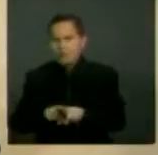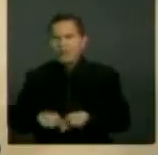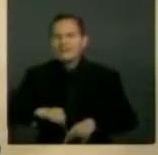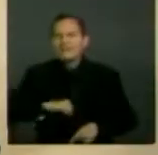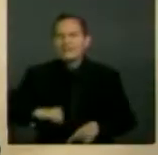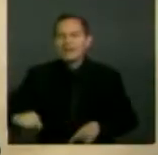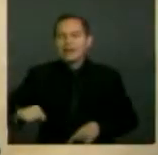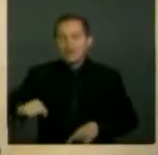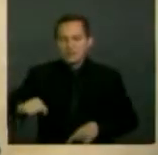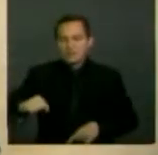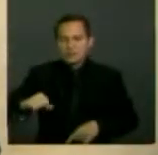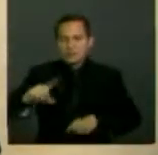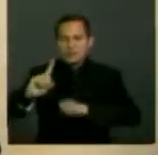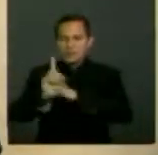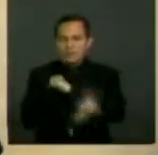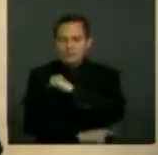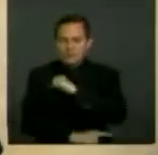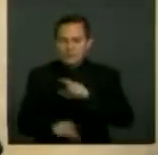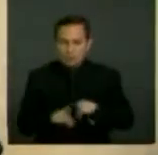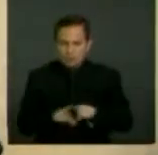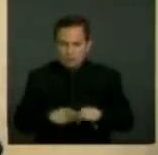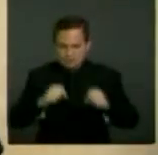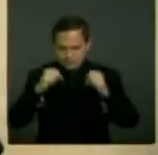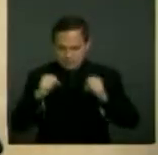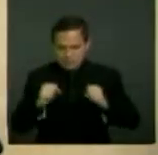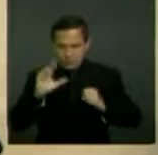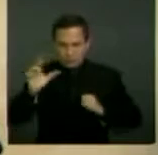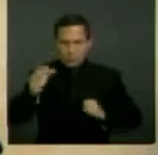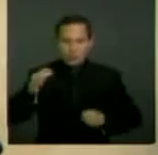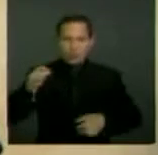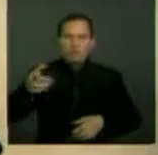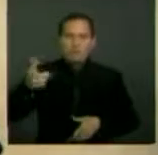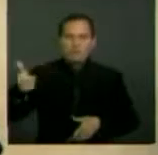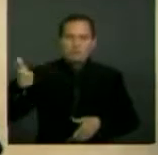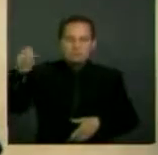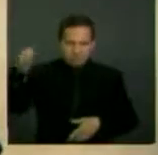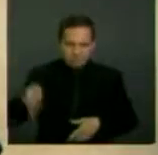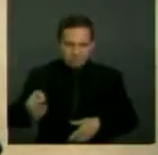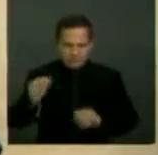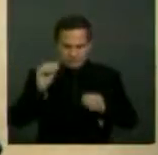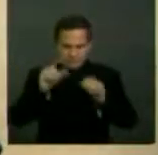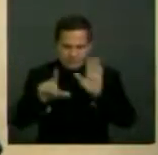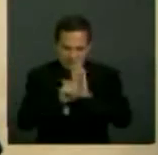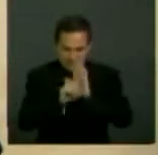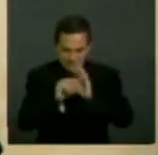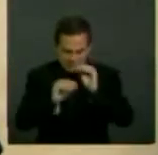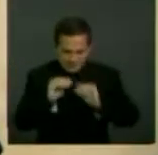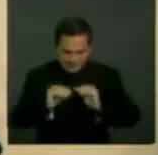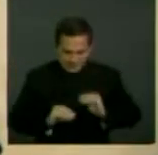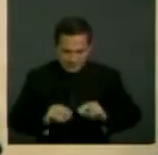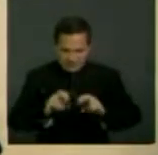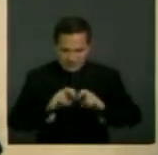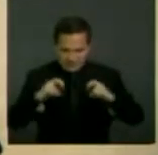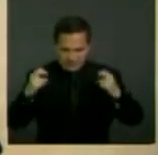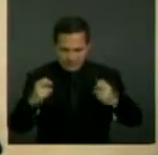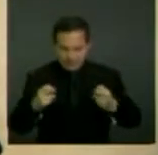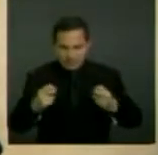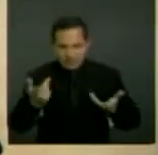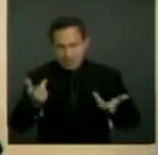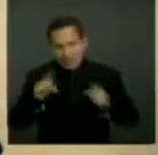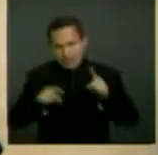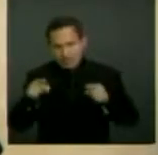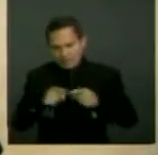en general de reserva estricta del legislativo y esta Corte sí ha ampliado, como dijo la Fiscalía, algunos tipos